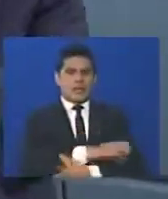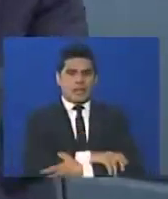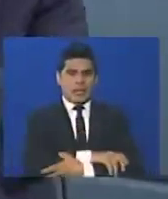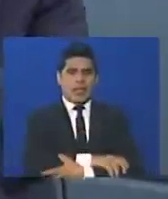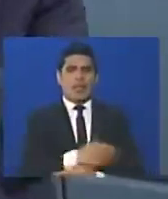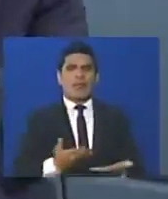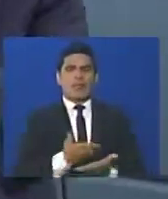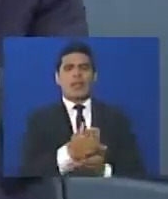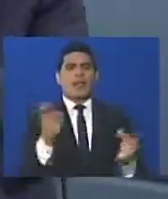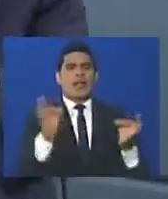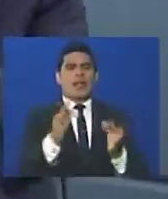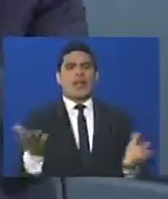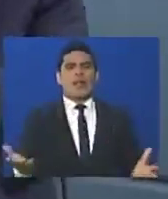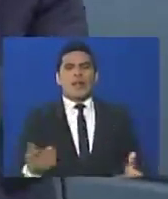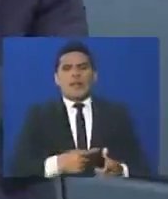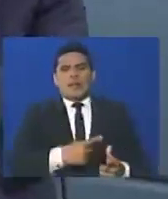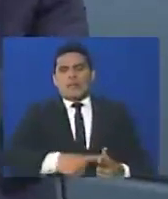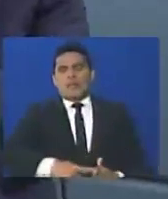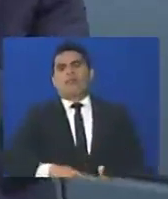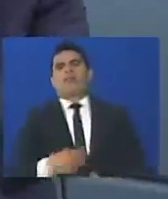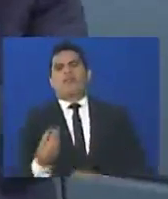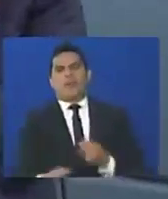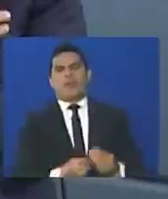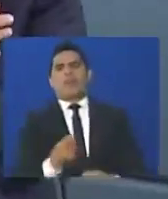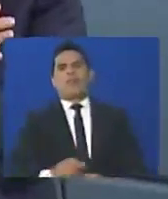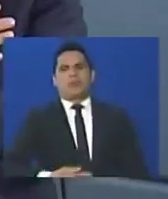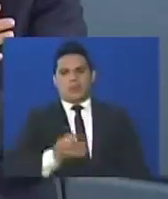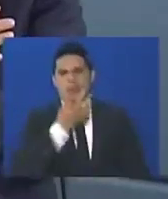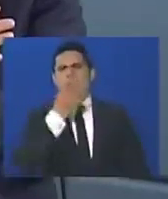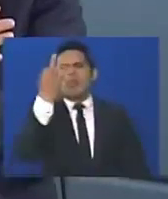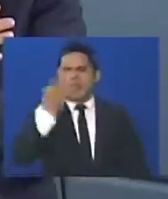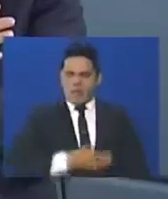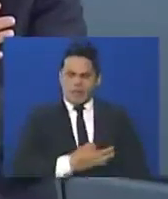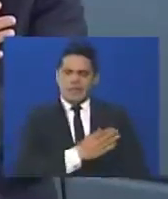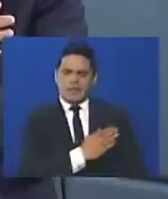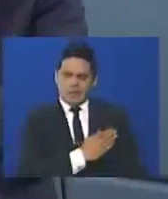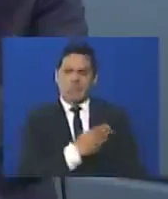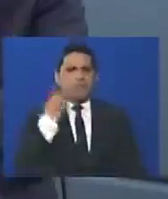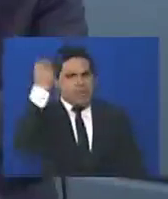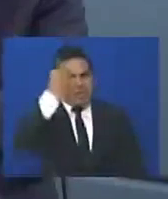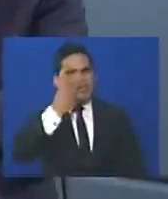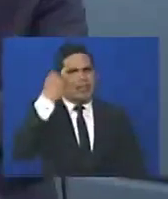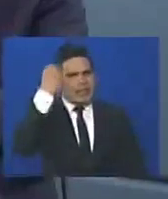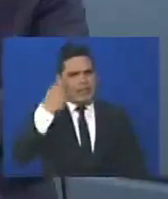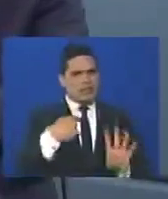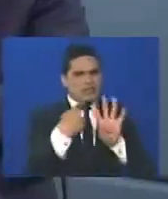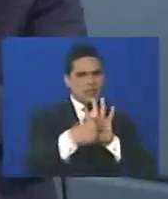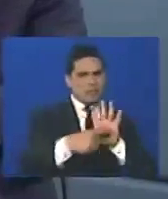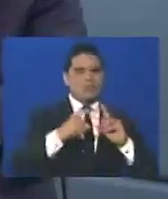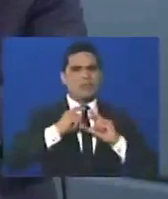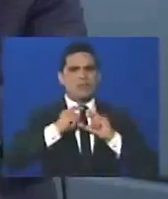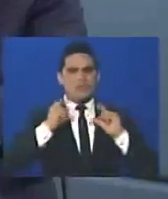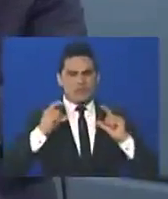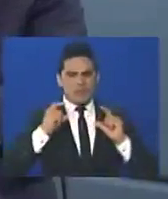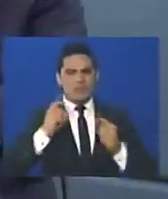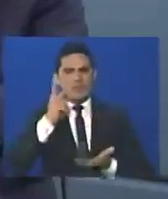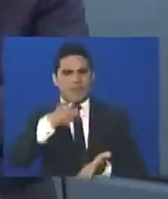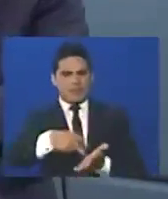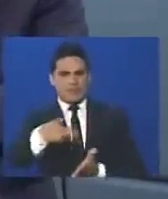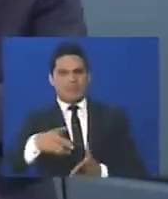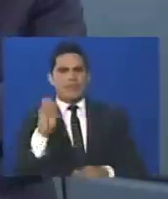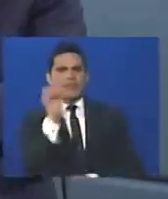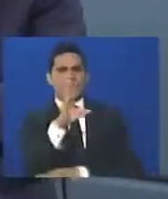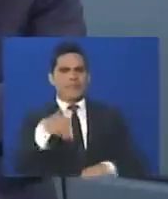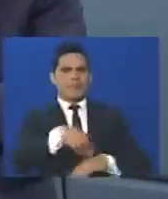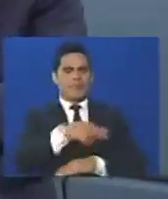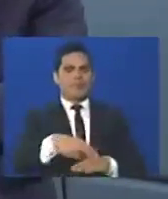y no les entrega las cosas, pero si, si se pusiesen la mano en el corazón, y los cuatro o cinco curas que fueron ahí, y